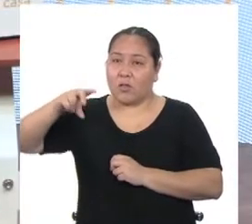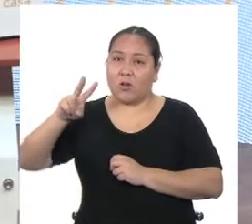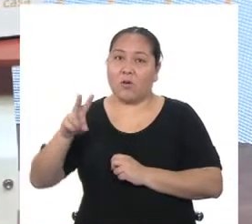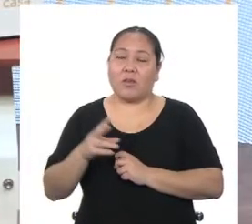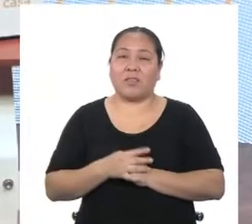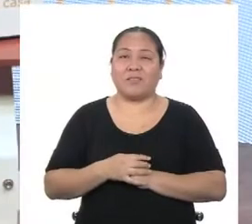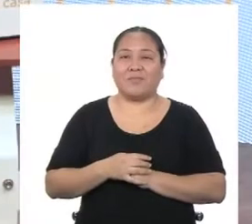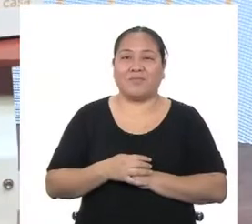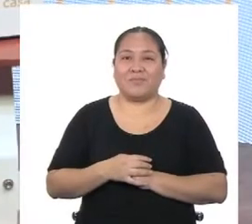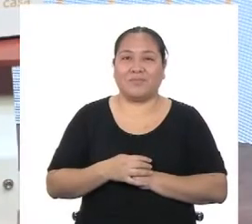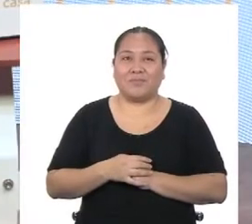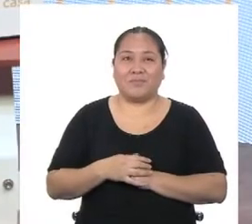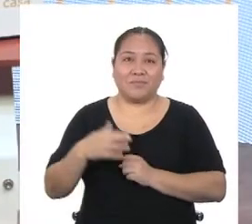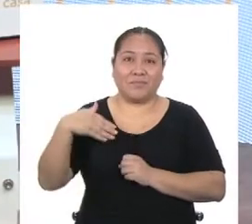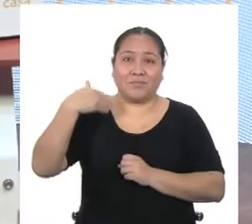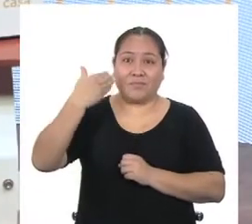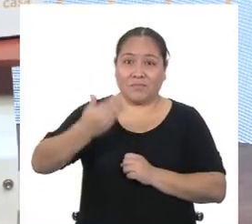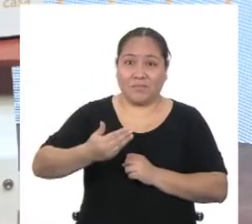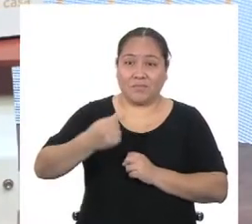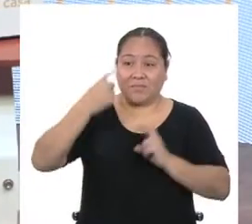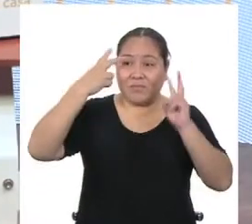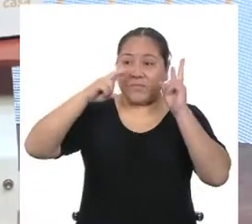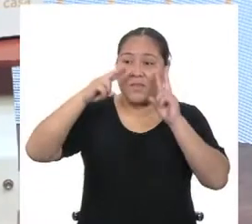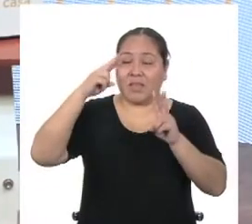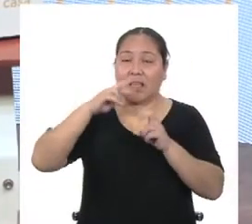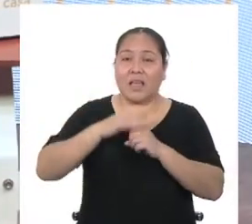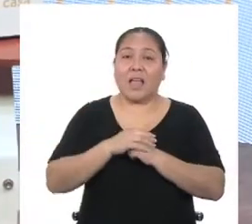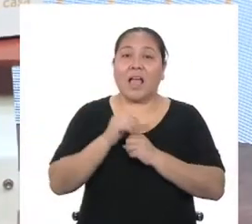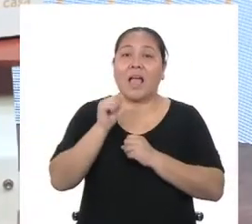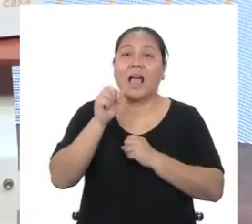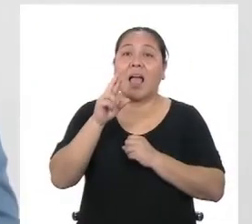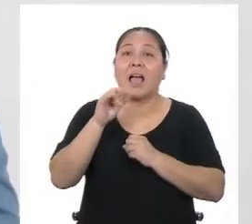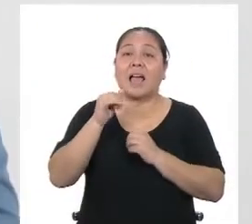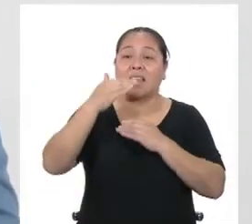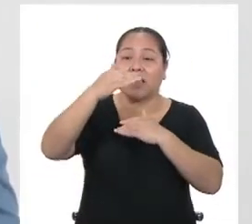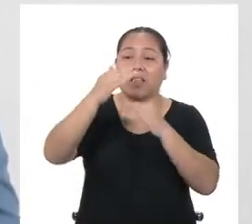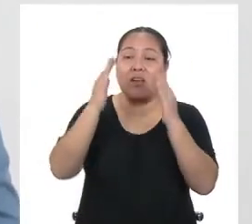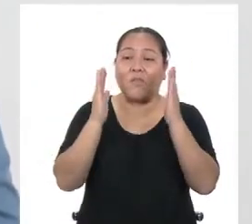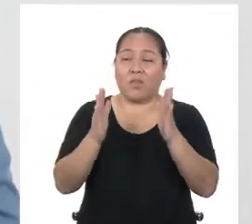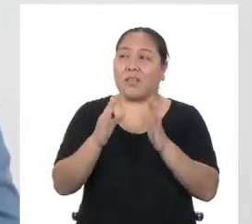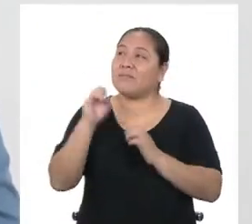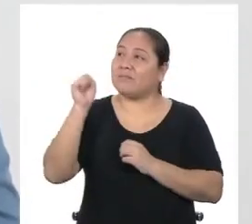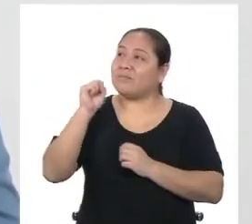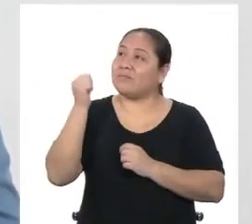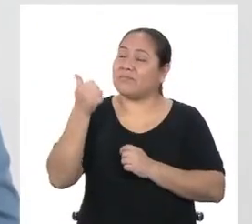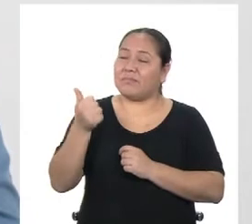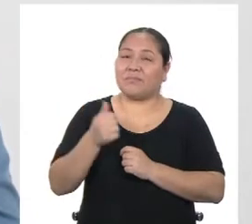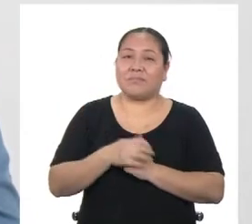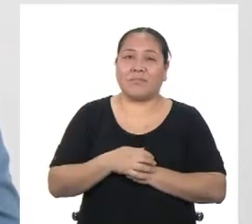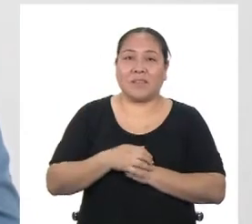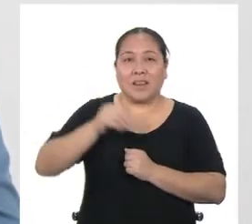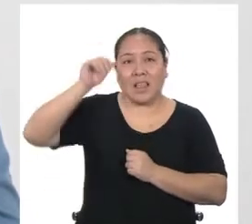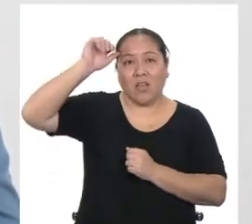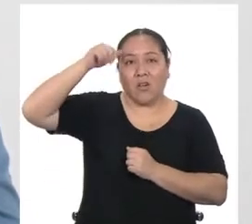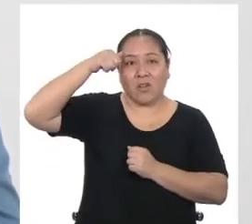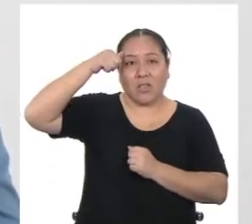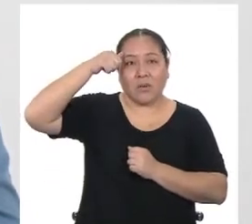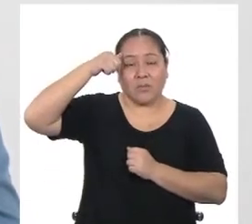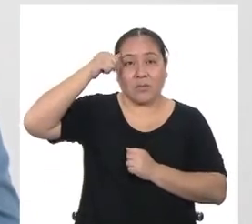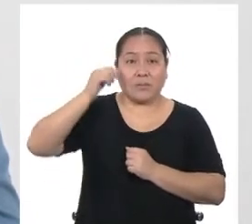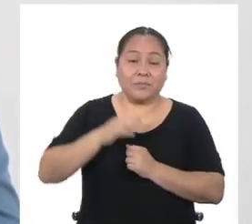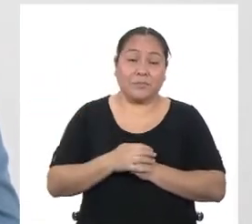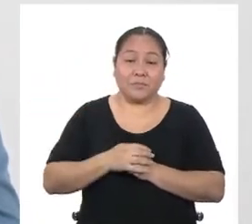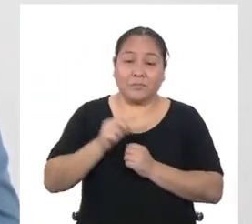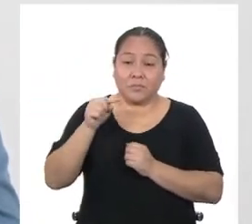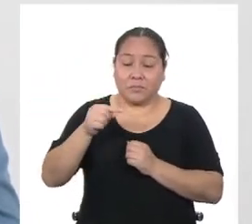El siguiente paso debería ser calcular el área del cuadrado, ¿no es así? Sí. Recordemos la fórmula. Como los lados